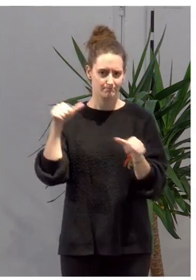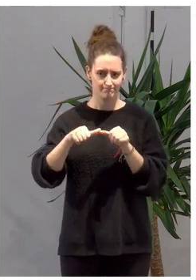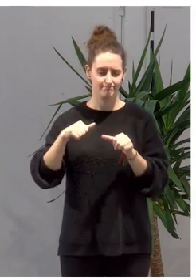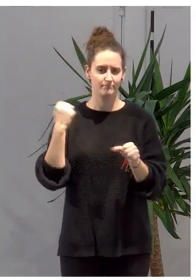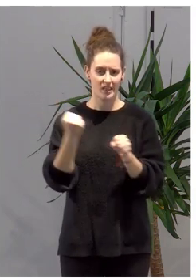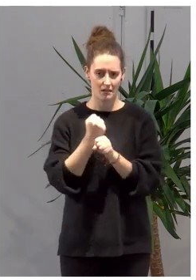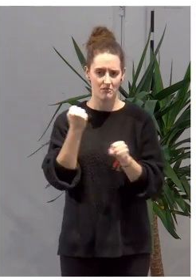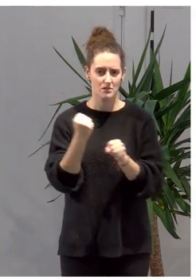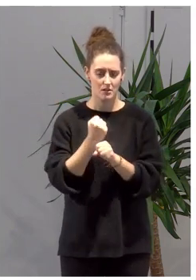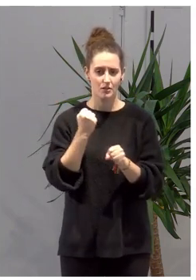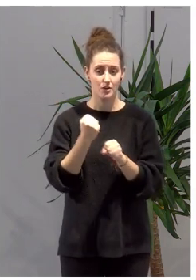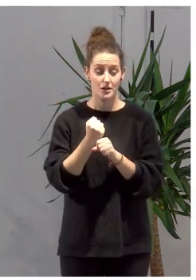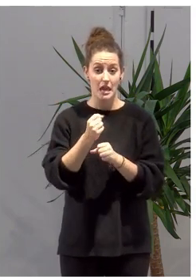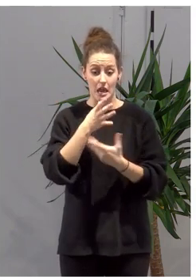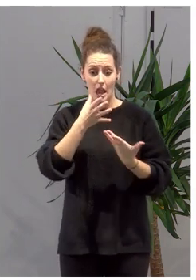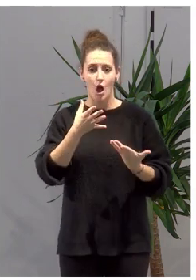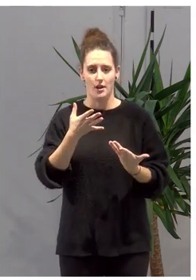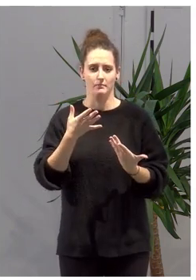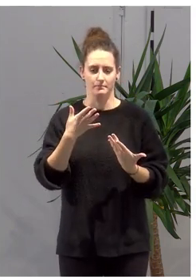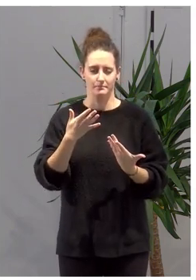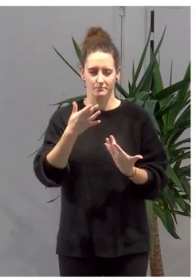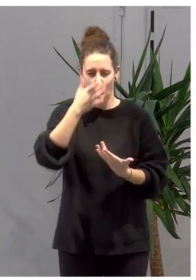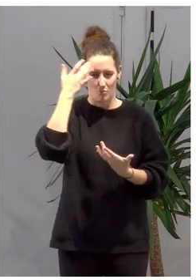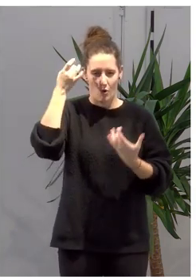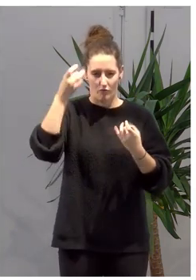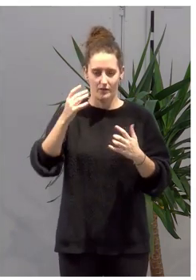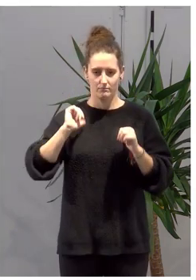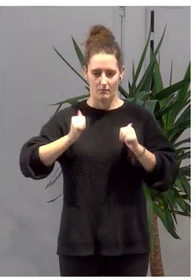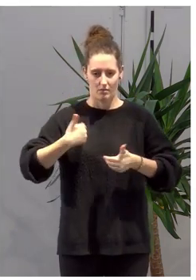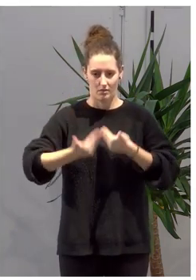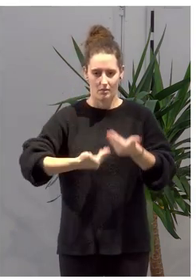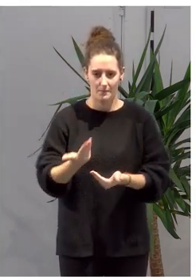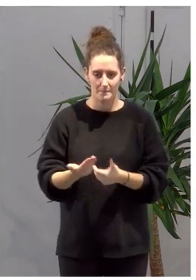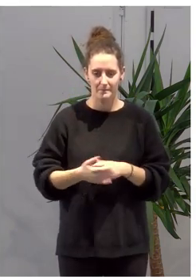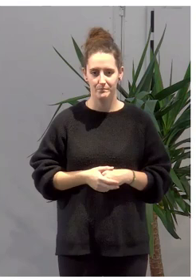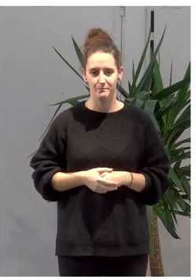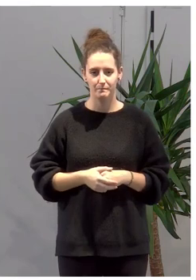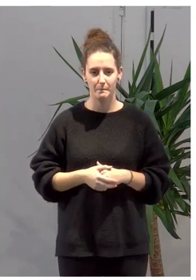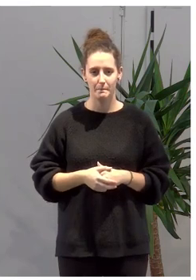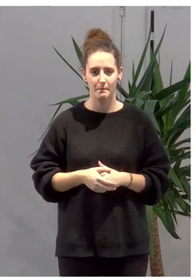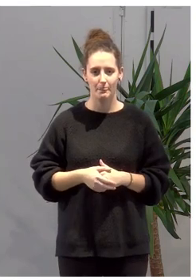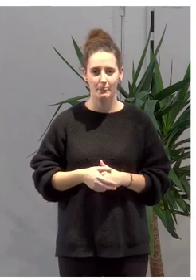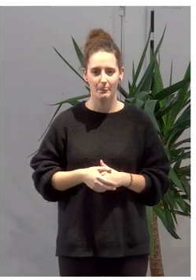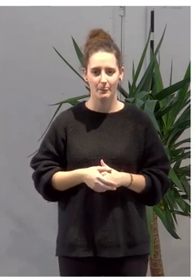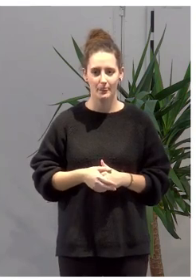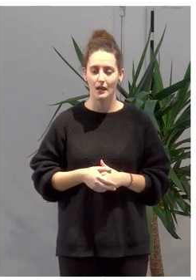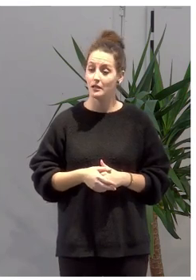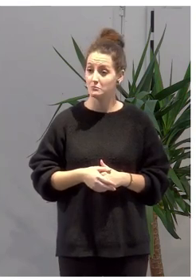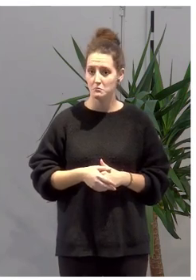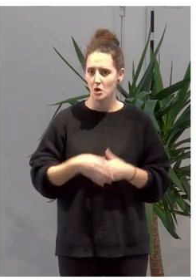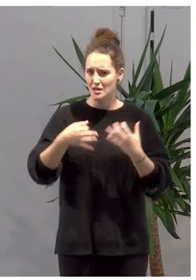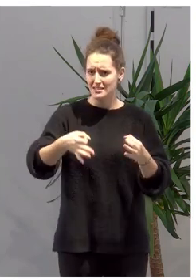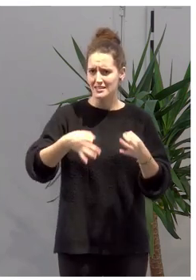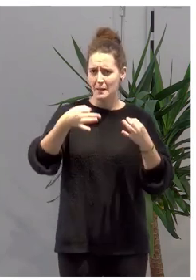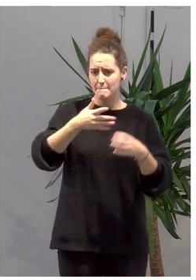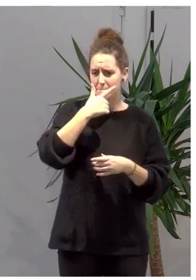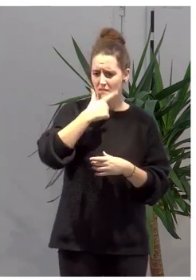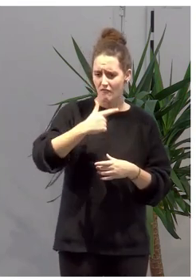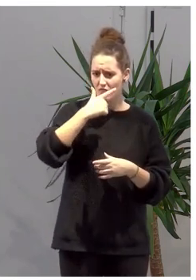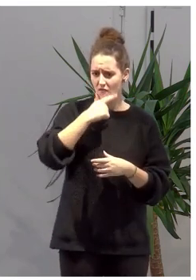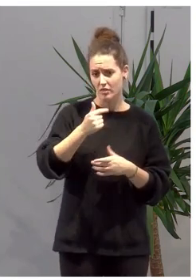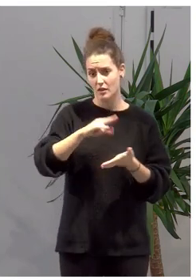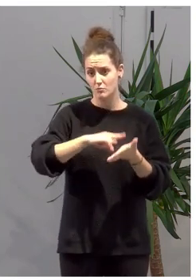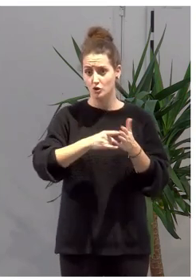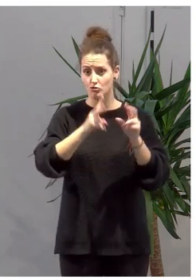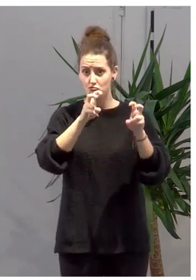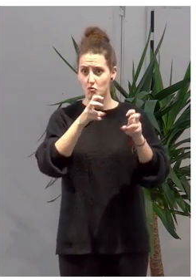trabajando y que ahora, por fin, echa a andar. He de decir que no siempre es fácil hacer un proyecto